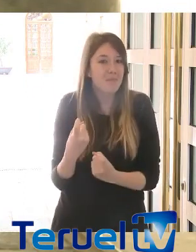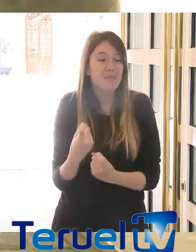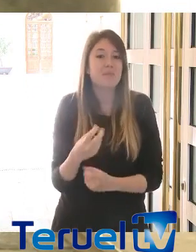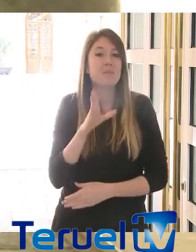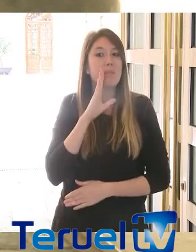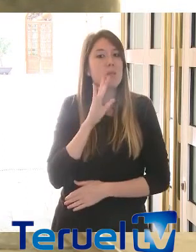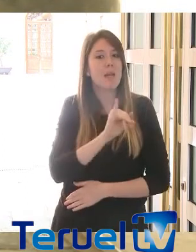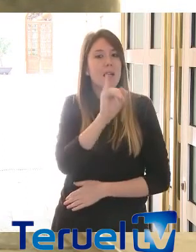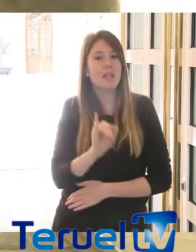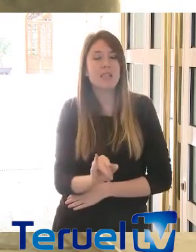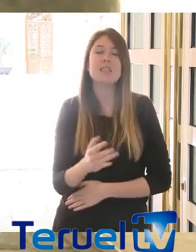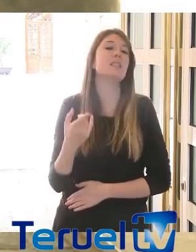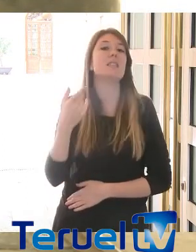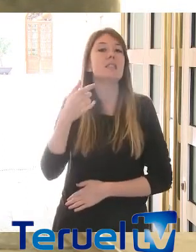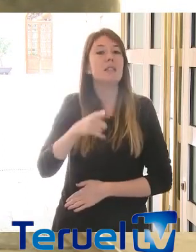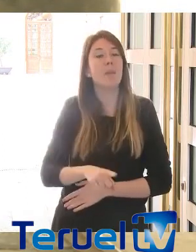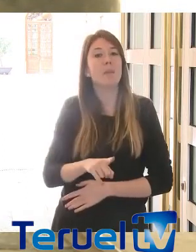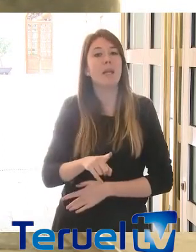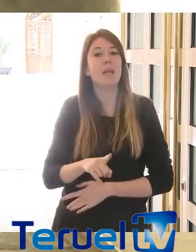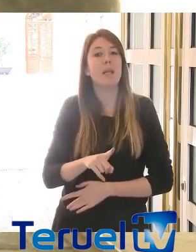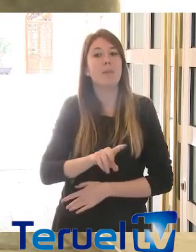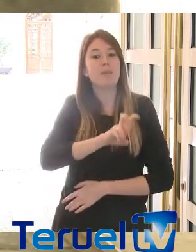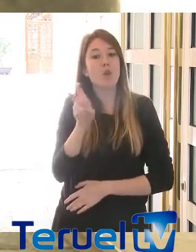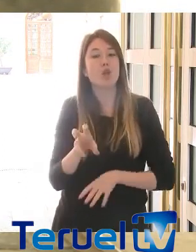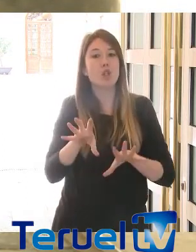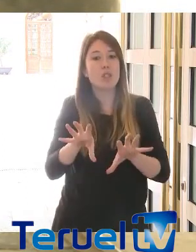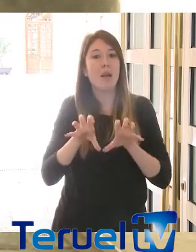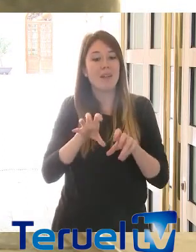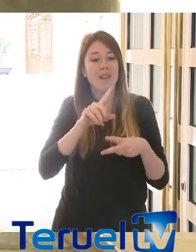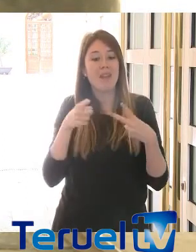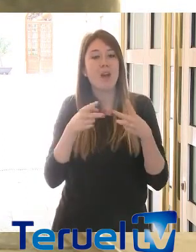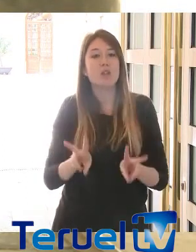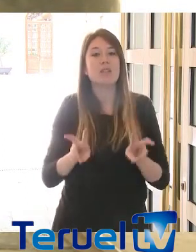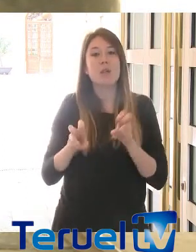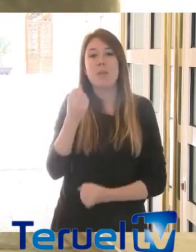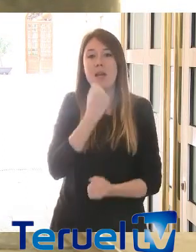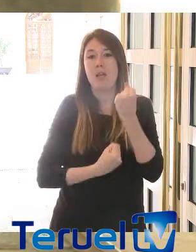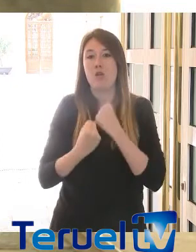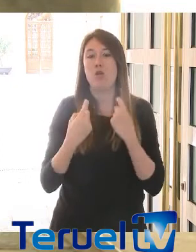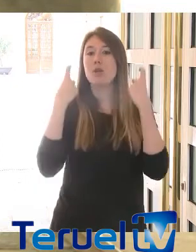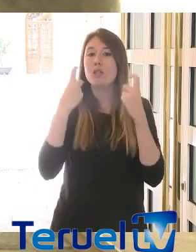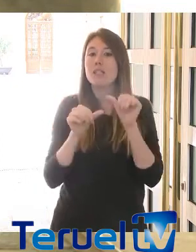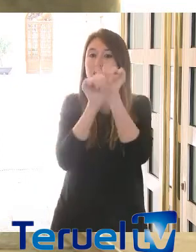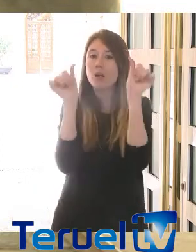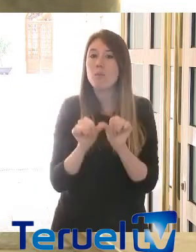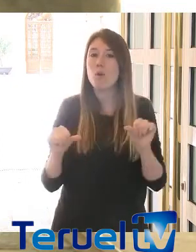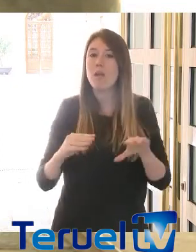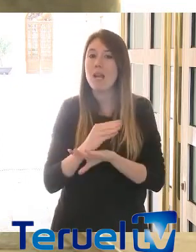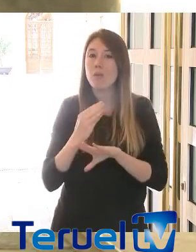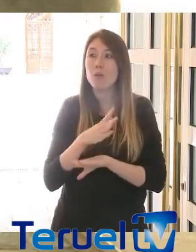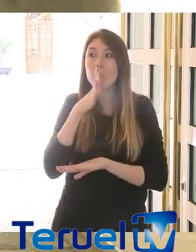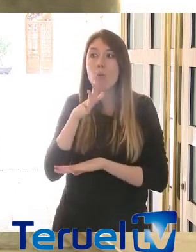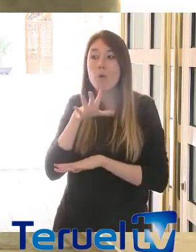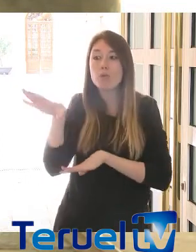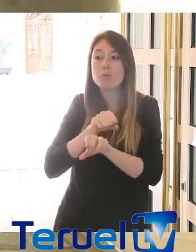Esta crisis nos ha dado también aprendizajes en materia económica, la fragilidad de nuestro modelo productivo no vale contener dinero